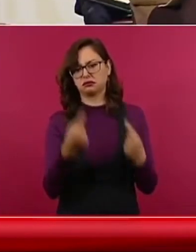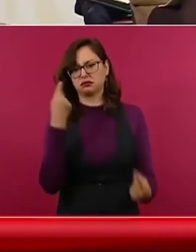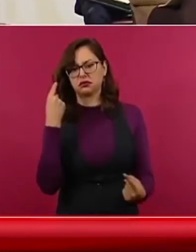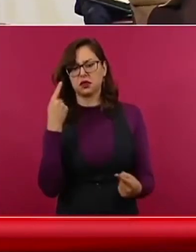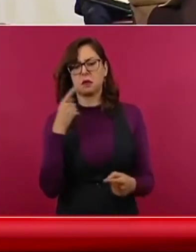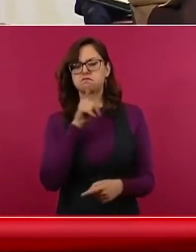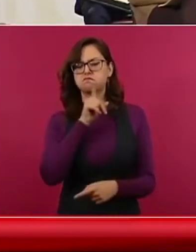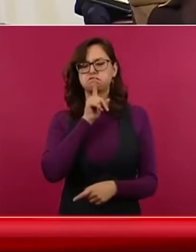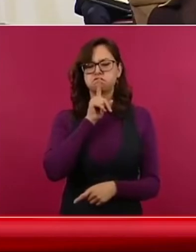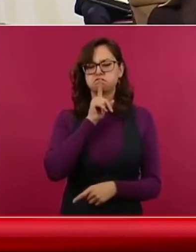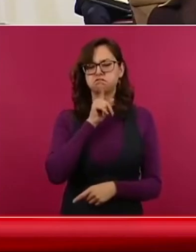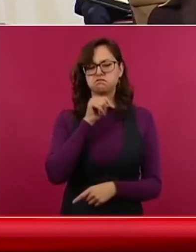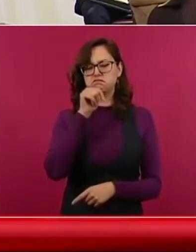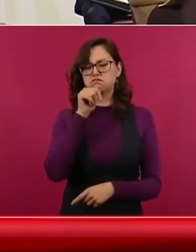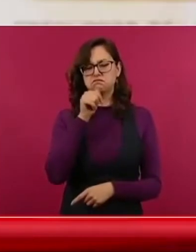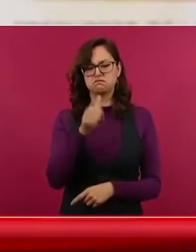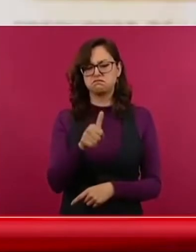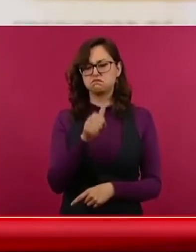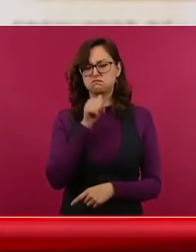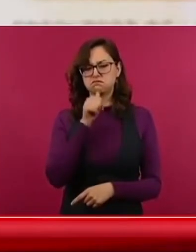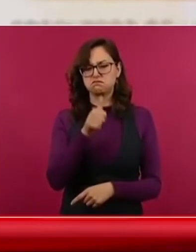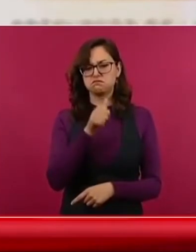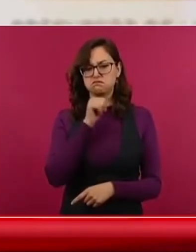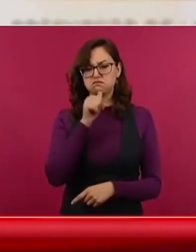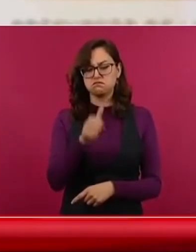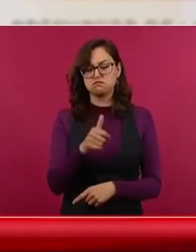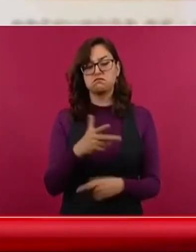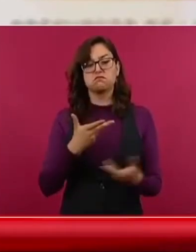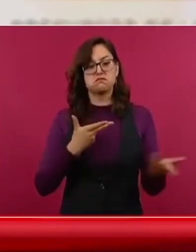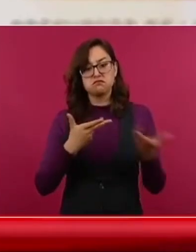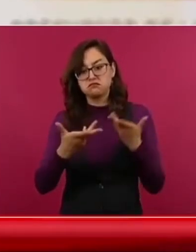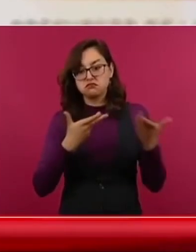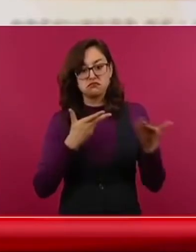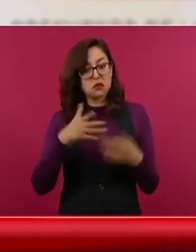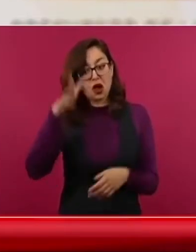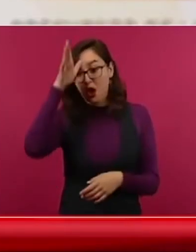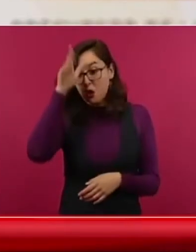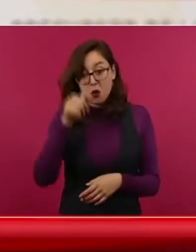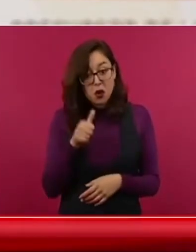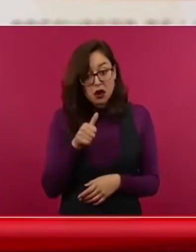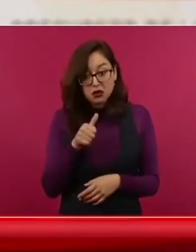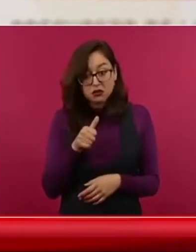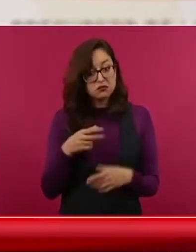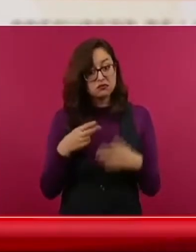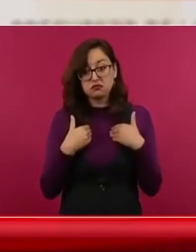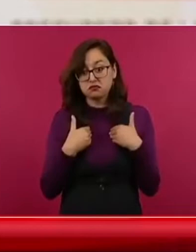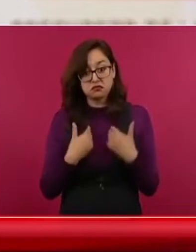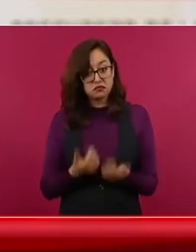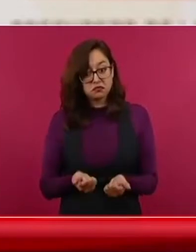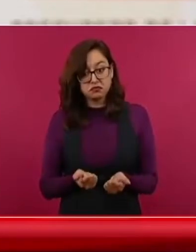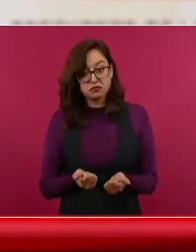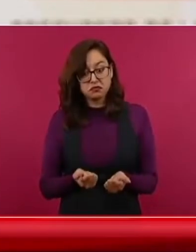sencillamente no hubo acuerdo, no hubo entendimiento,